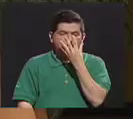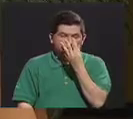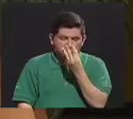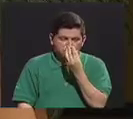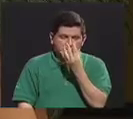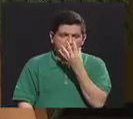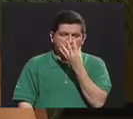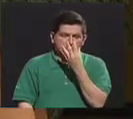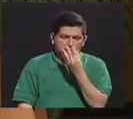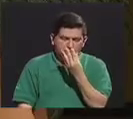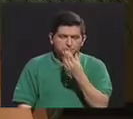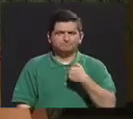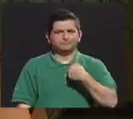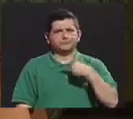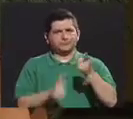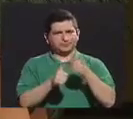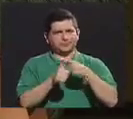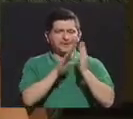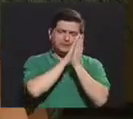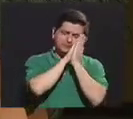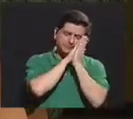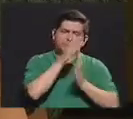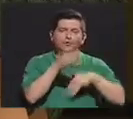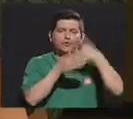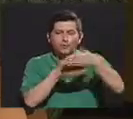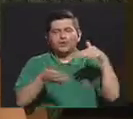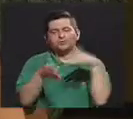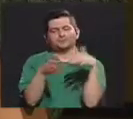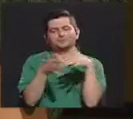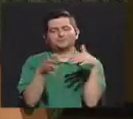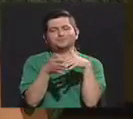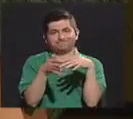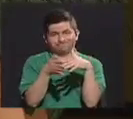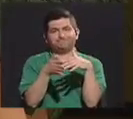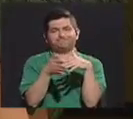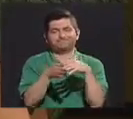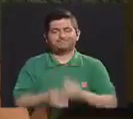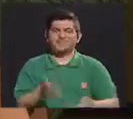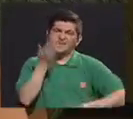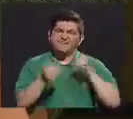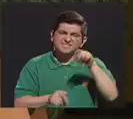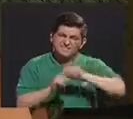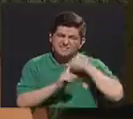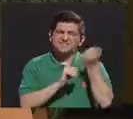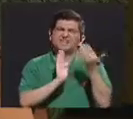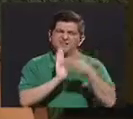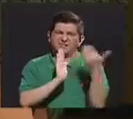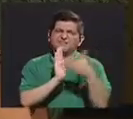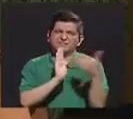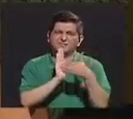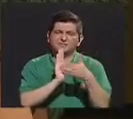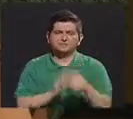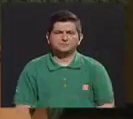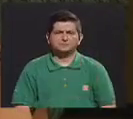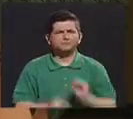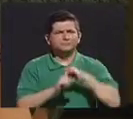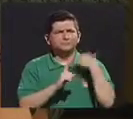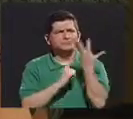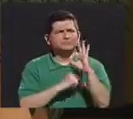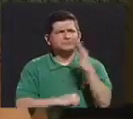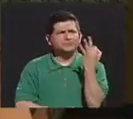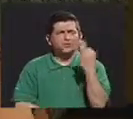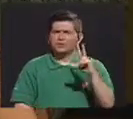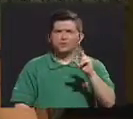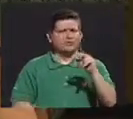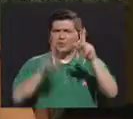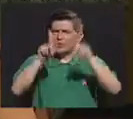Entonces tengo que dormir primero y después dedicarme a estudiar. Entonces tal vez en eso sí afecta. A nivel social, no, la gente